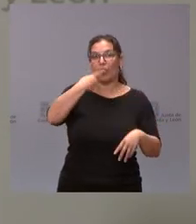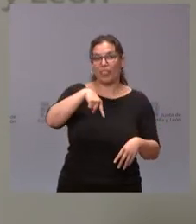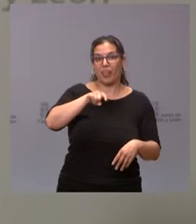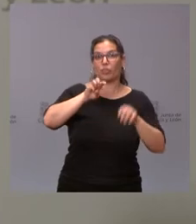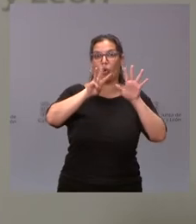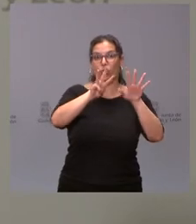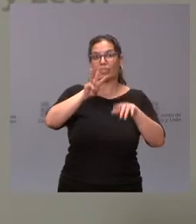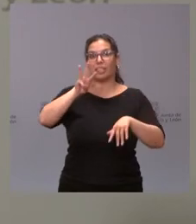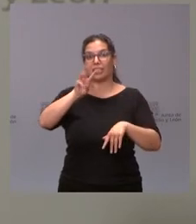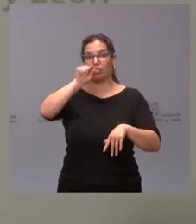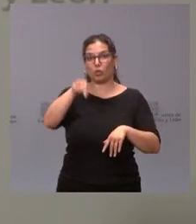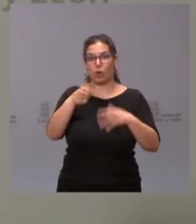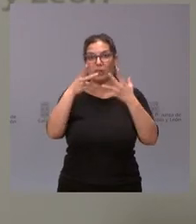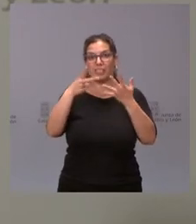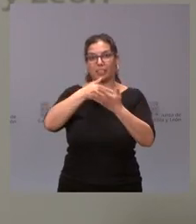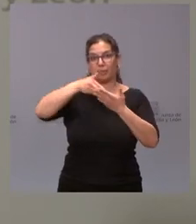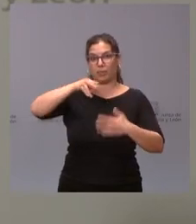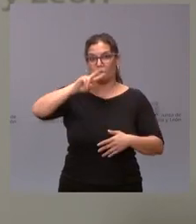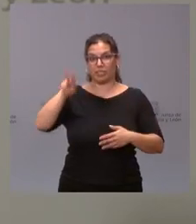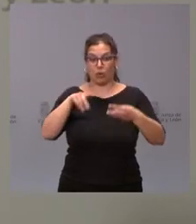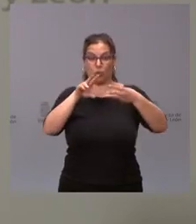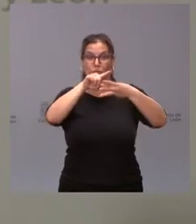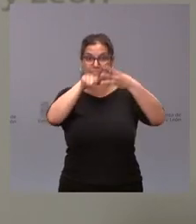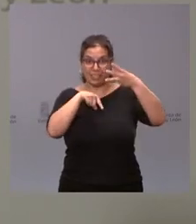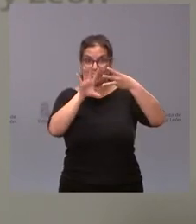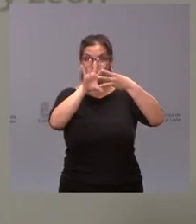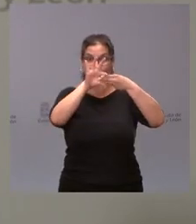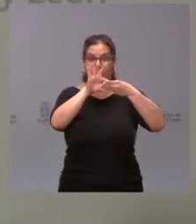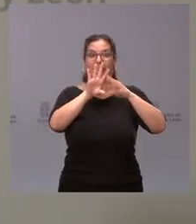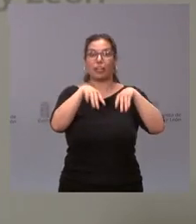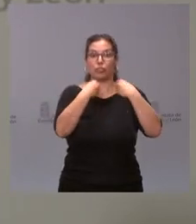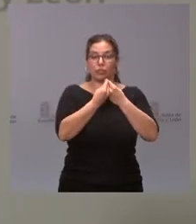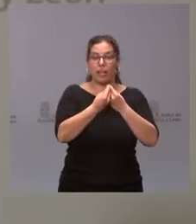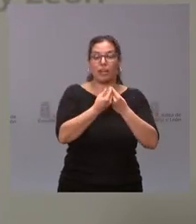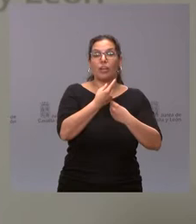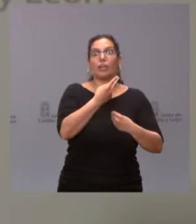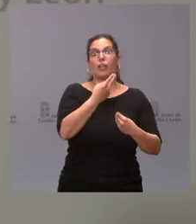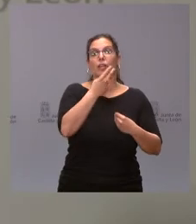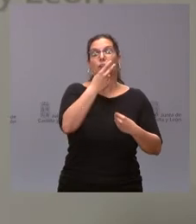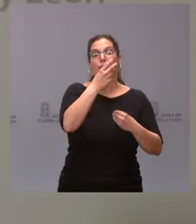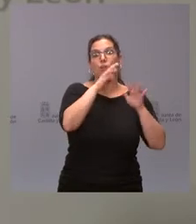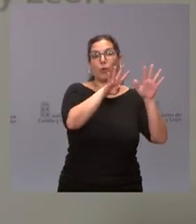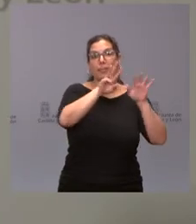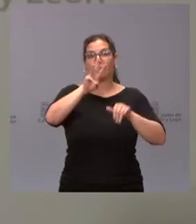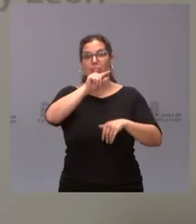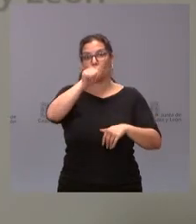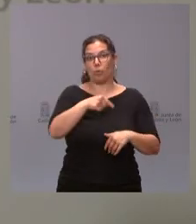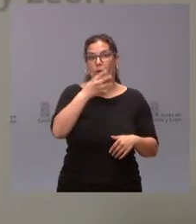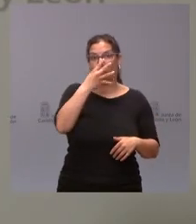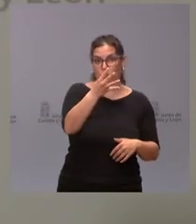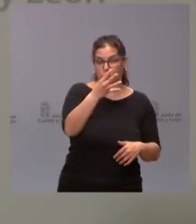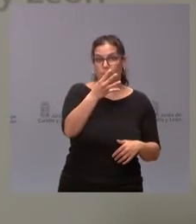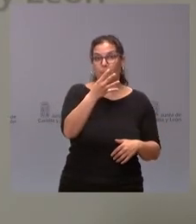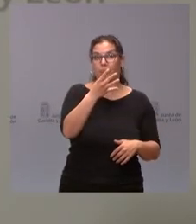,7 millones de euros. Como les digo, en total son 293,4 millones de euros. De ellos, 221